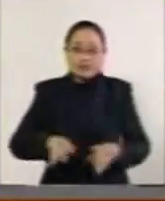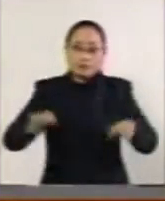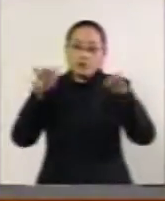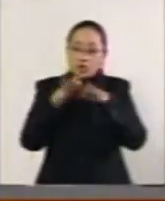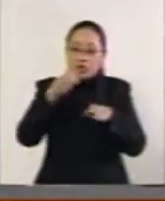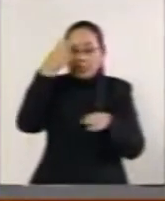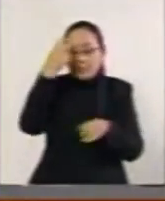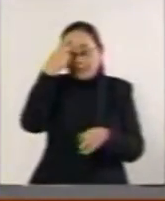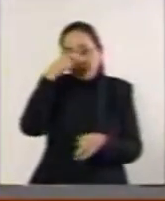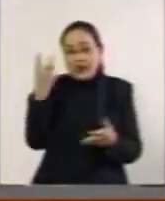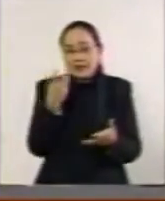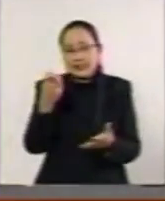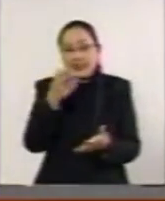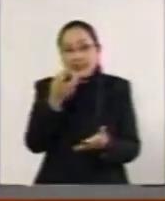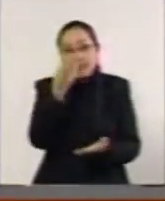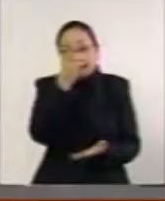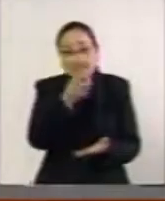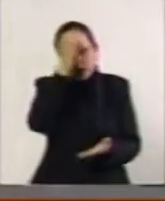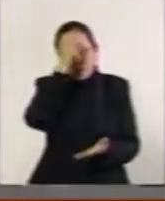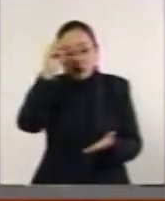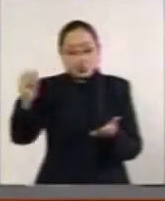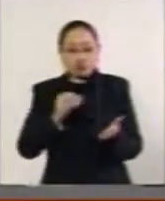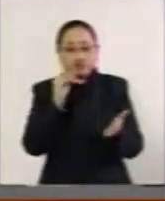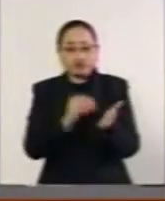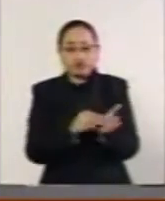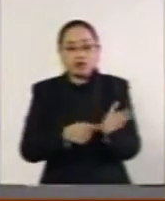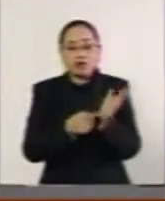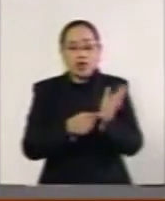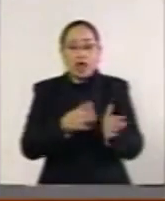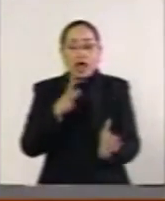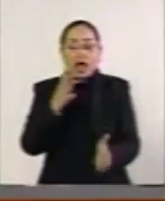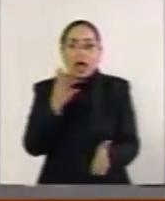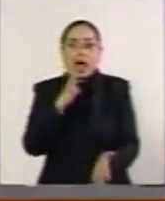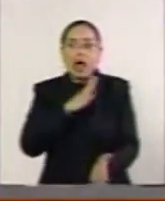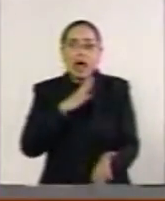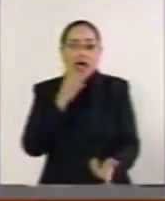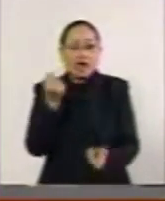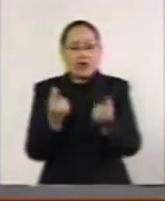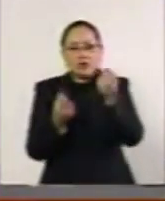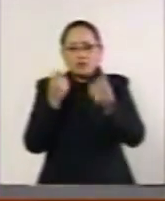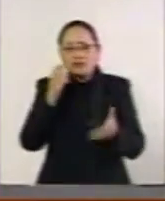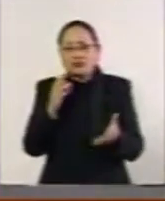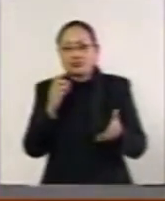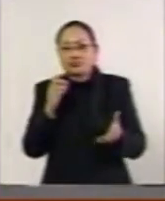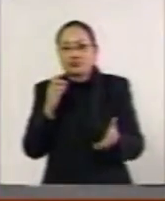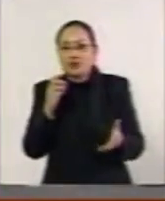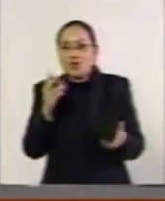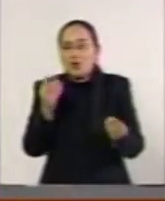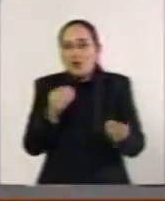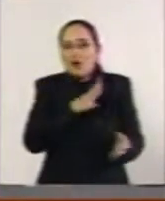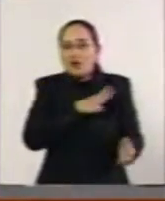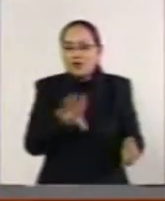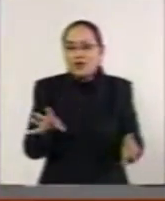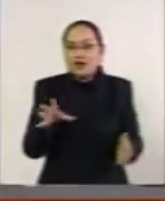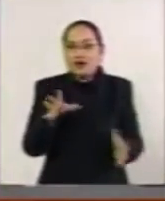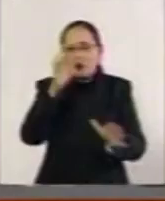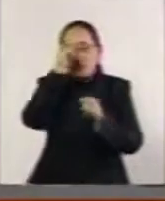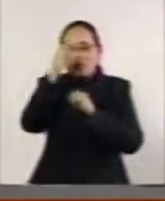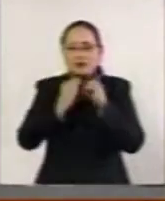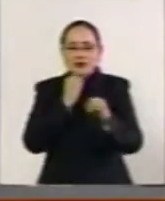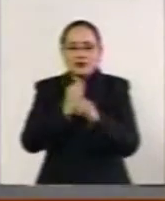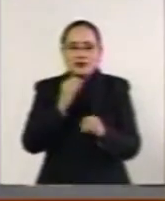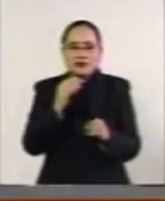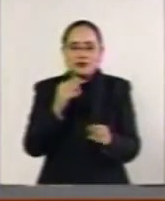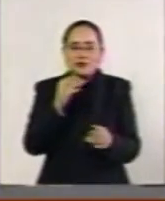haga este punto de acuerdo en vista de que luego tenemos resistencias para lograr que los tratados que faltan